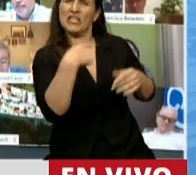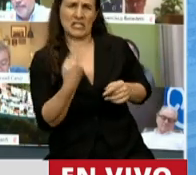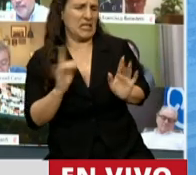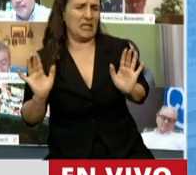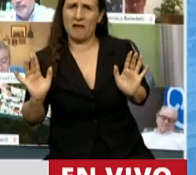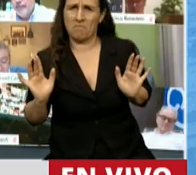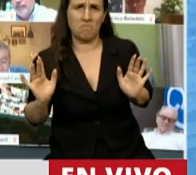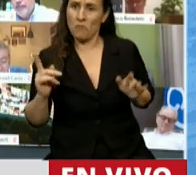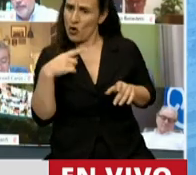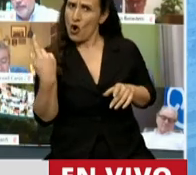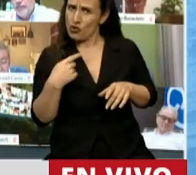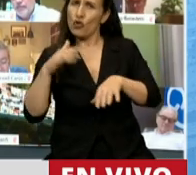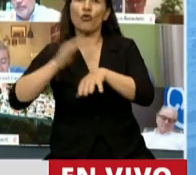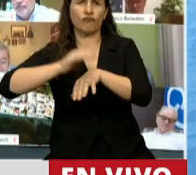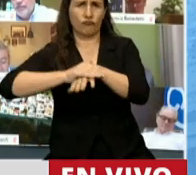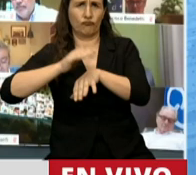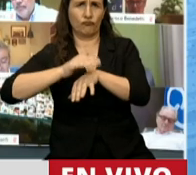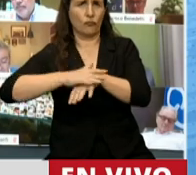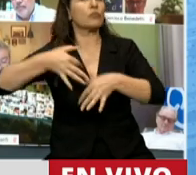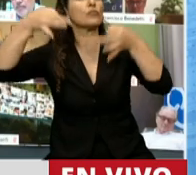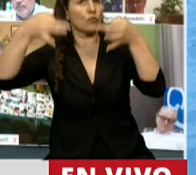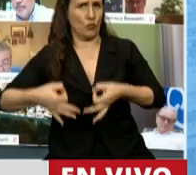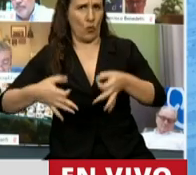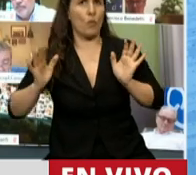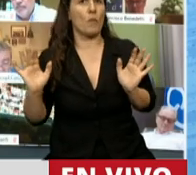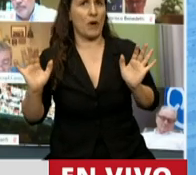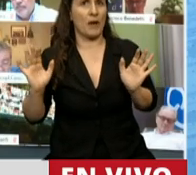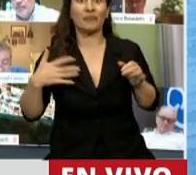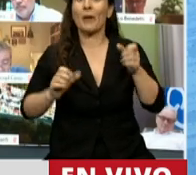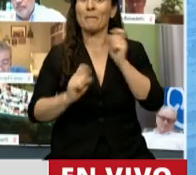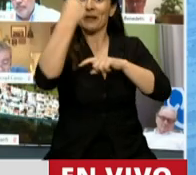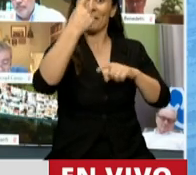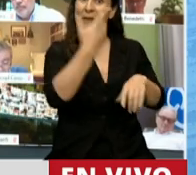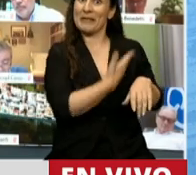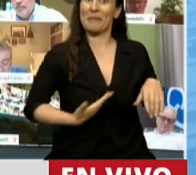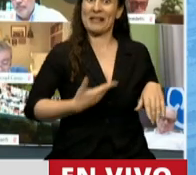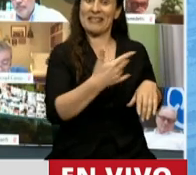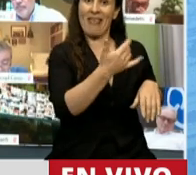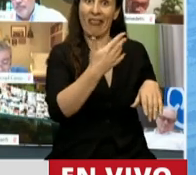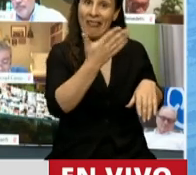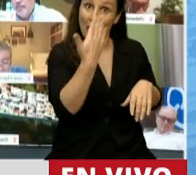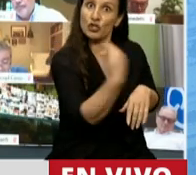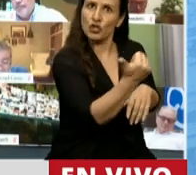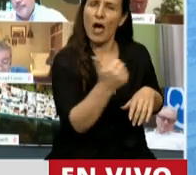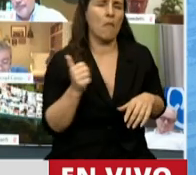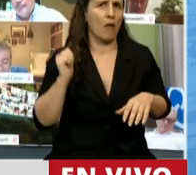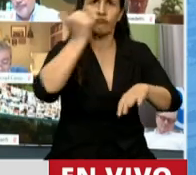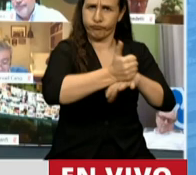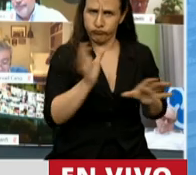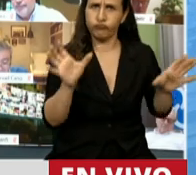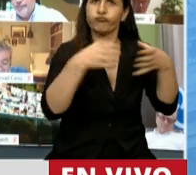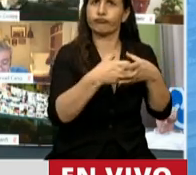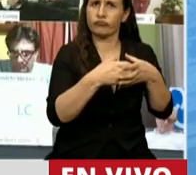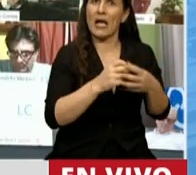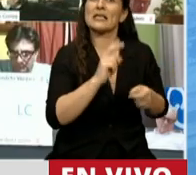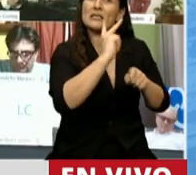Hemos cumplido con nuestra responsabilidad. La primera vez nos llamó el presidente por la pandemia y estuvimos al lado. La segunda vez